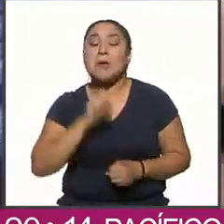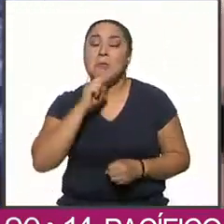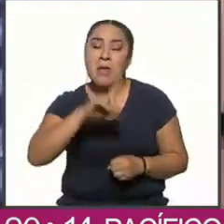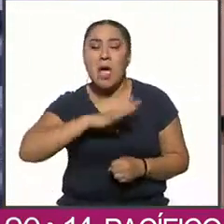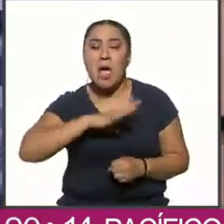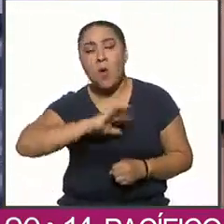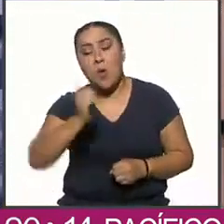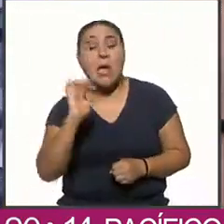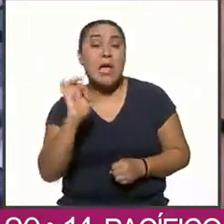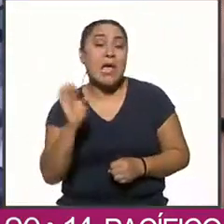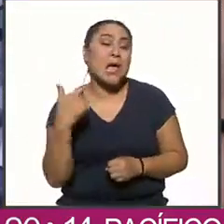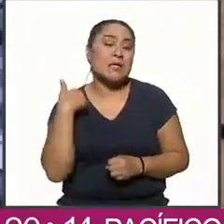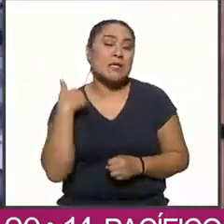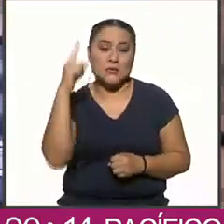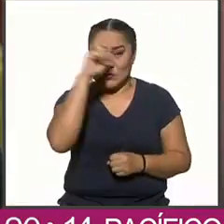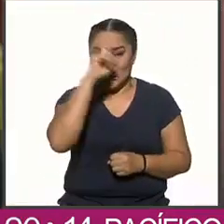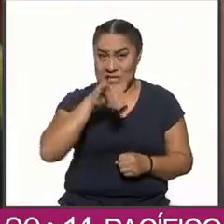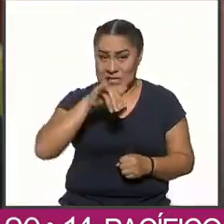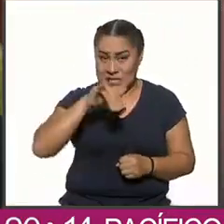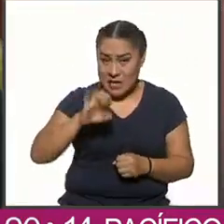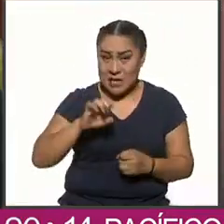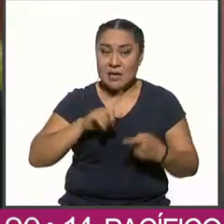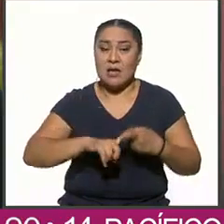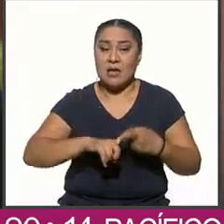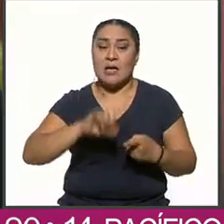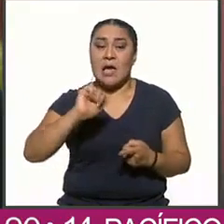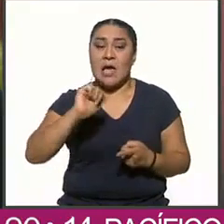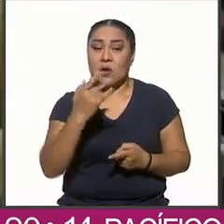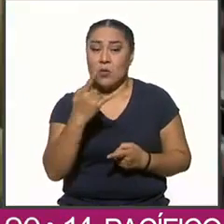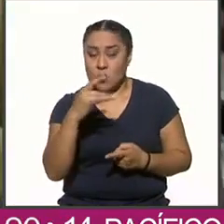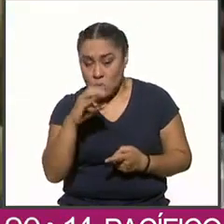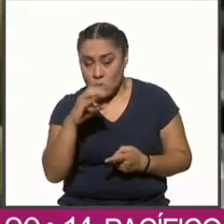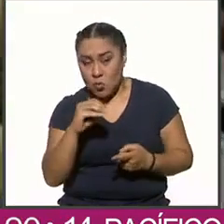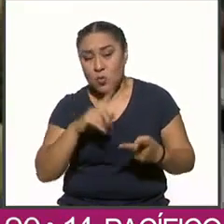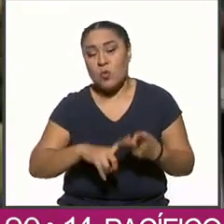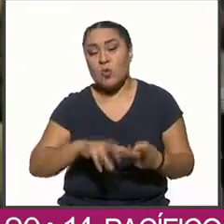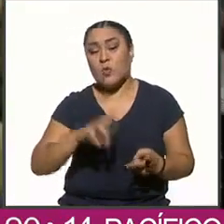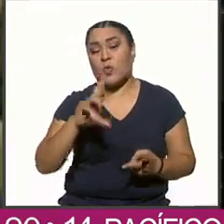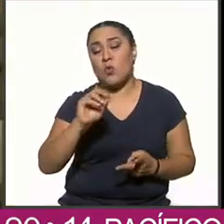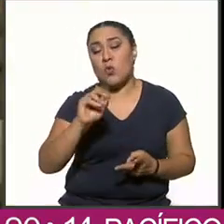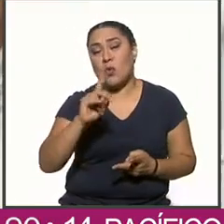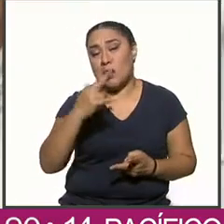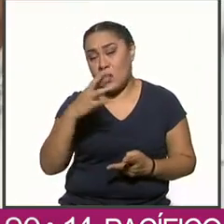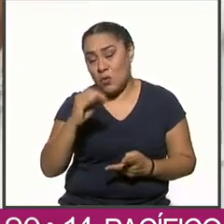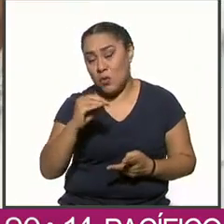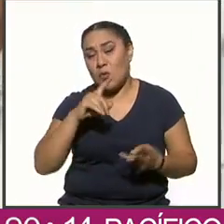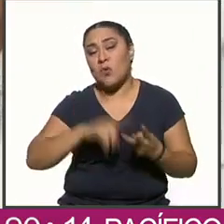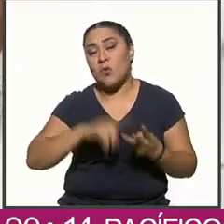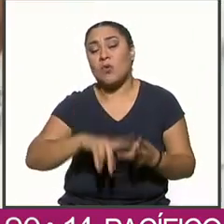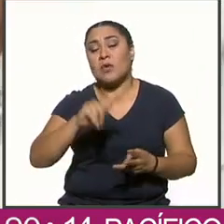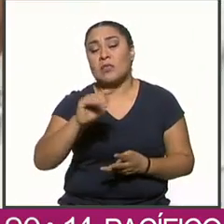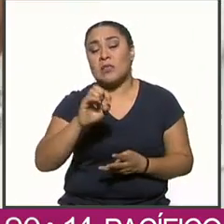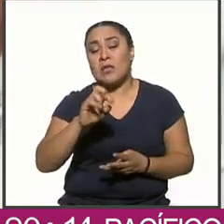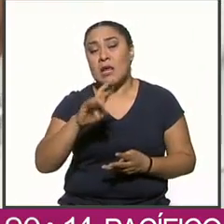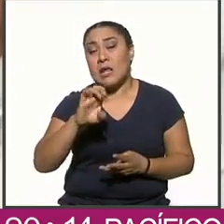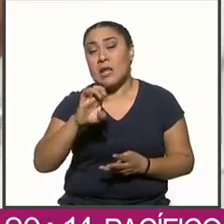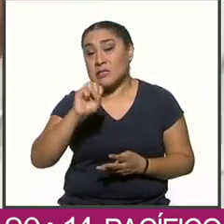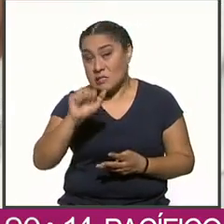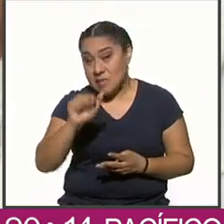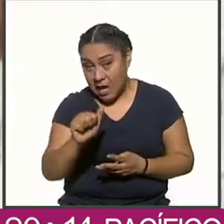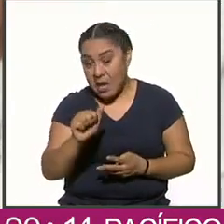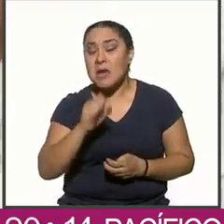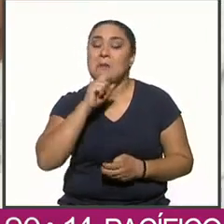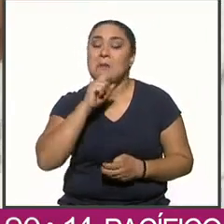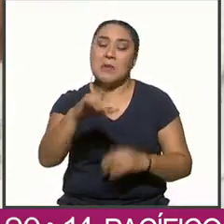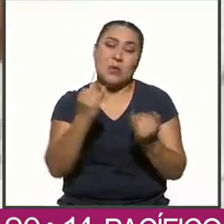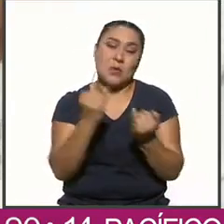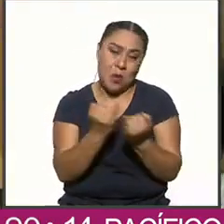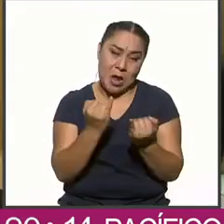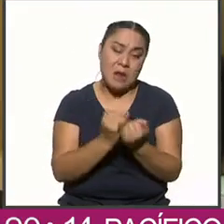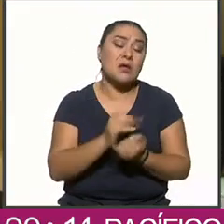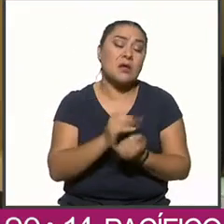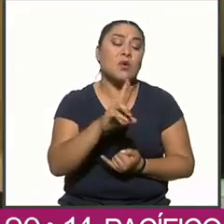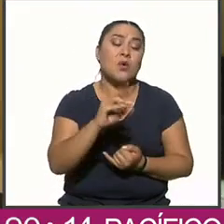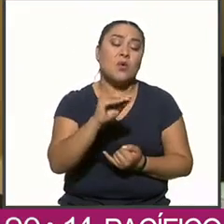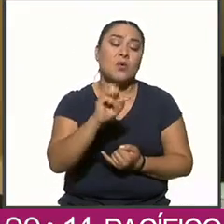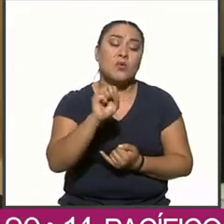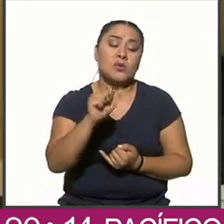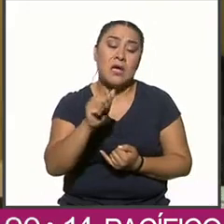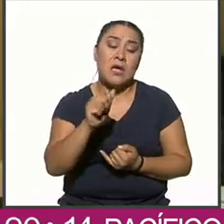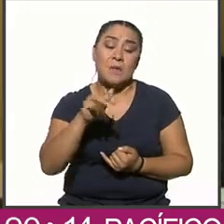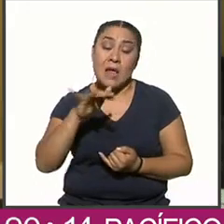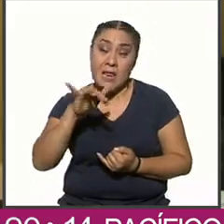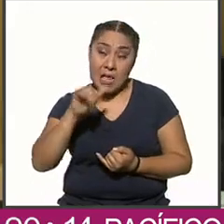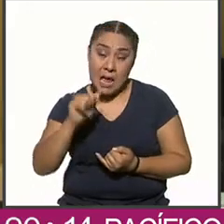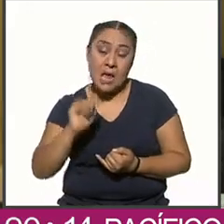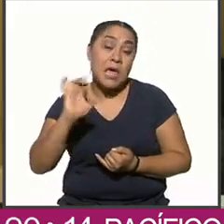exconsejeros del INE Arturo Sánchez, Rodrigo Morales y Teresa González Luna, así como Rosa María Miron Lince,